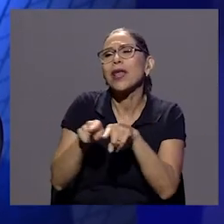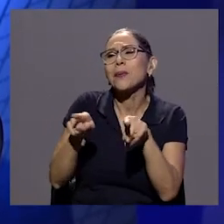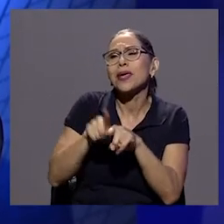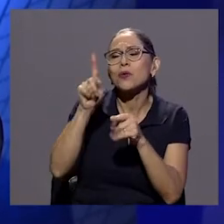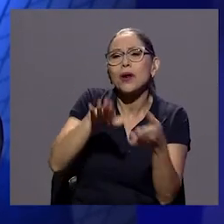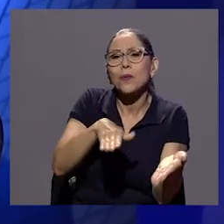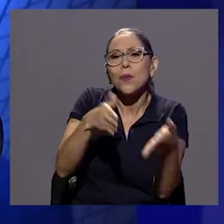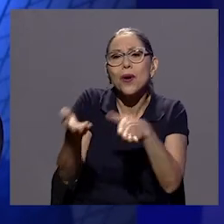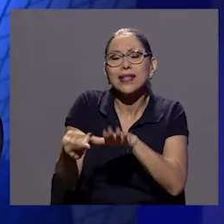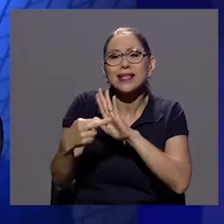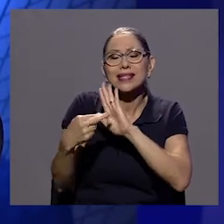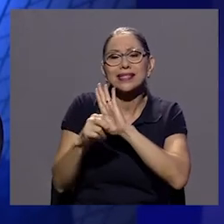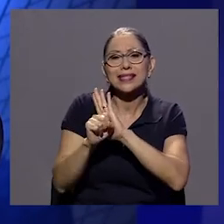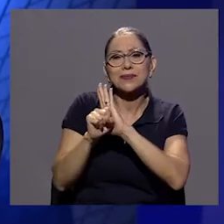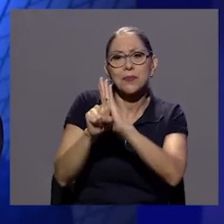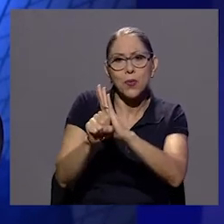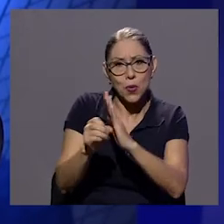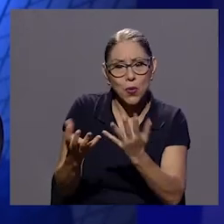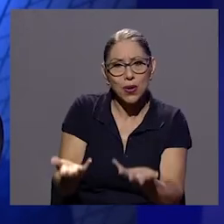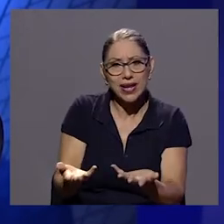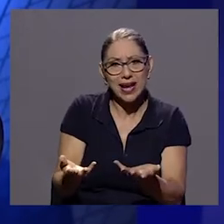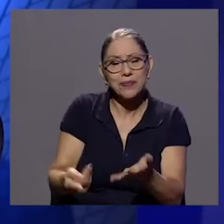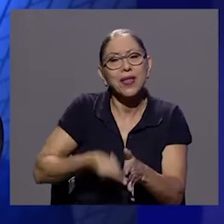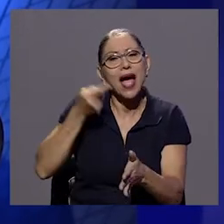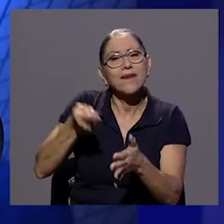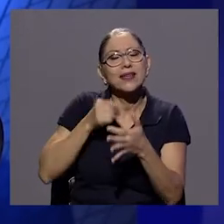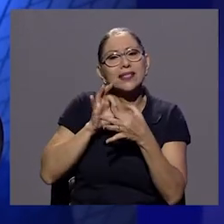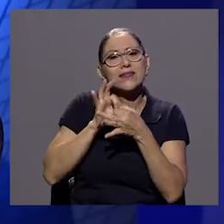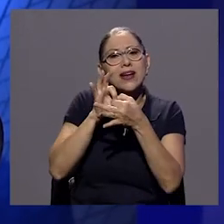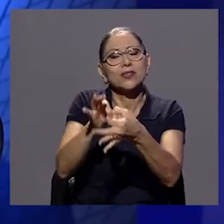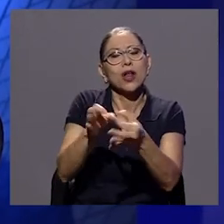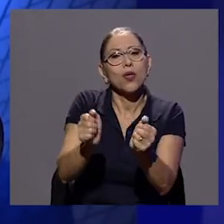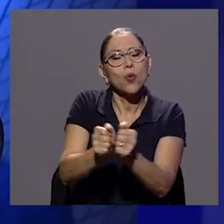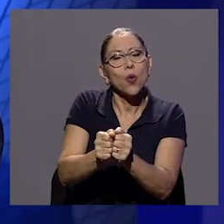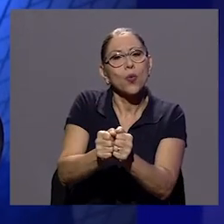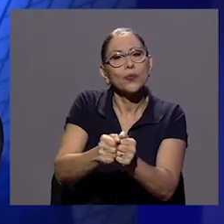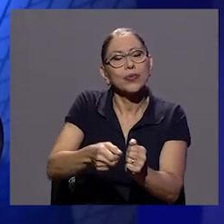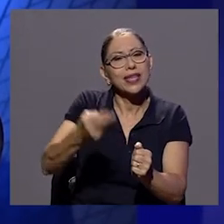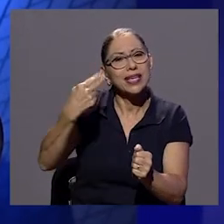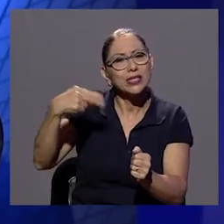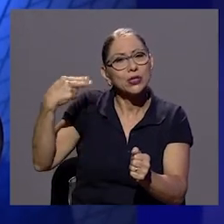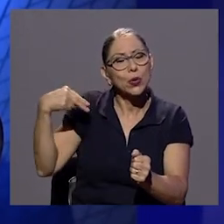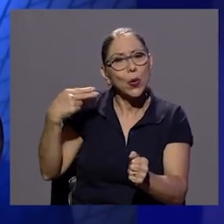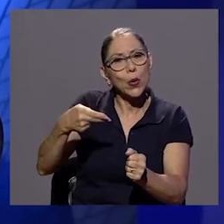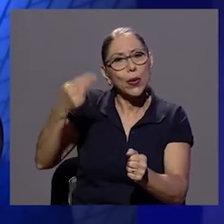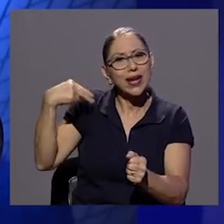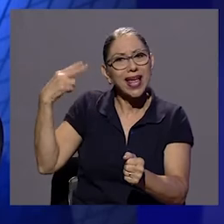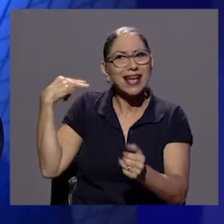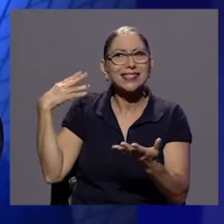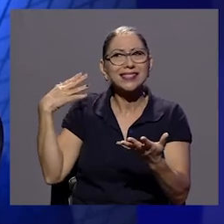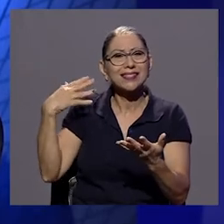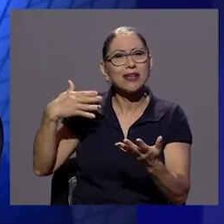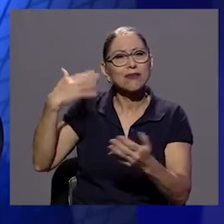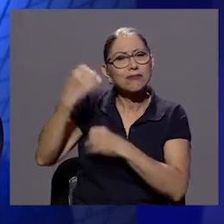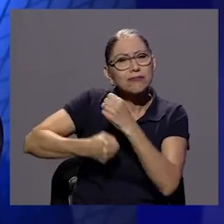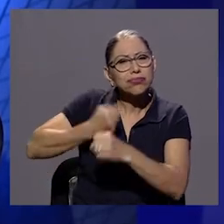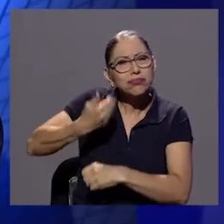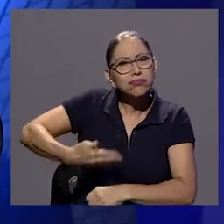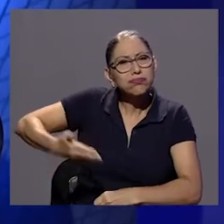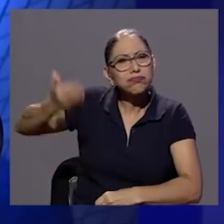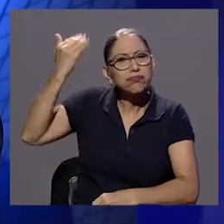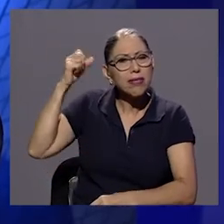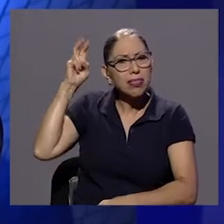siento simbólica a veces relacionada a las historias y al indígenas ¿verdad? que han habido en nuestro